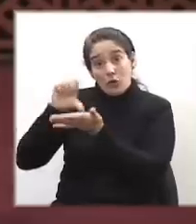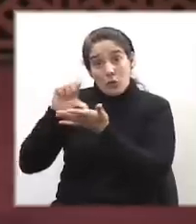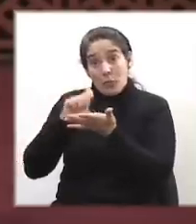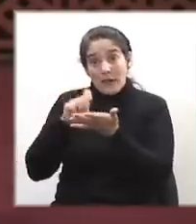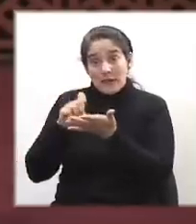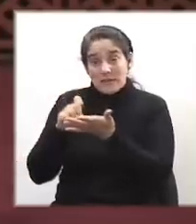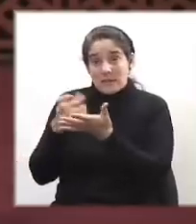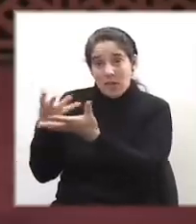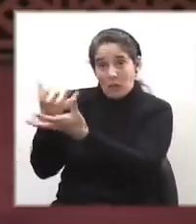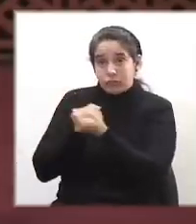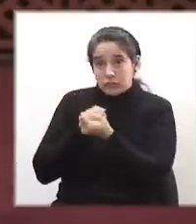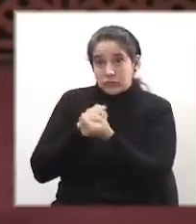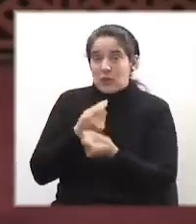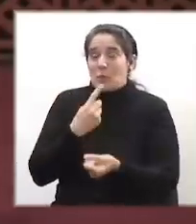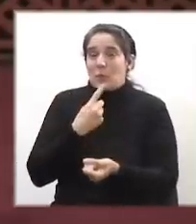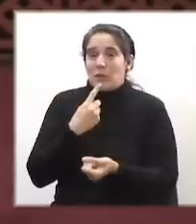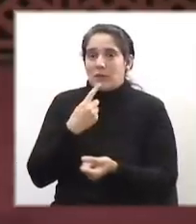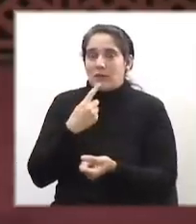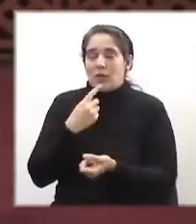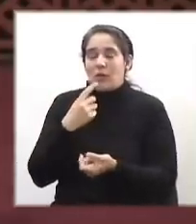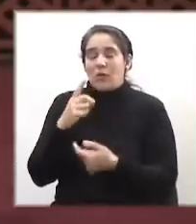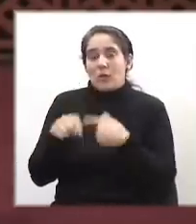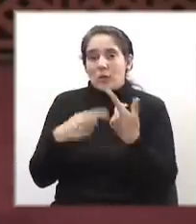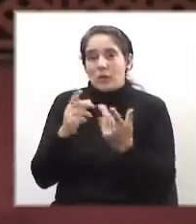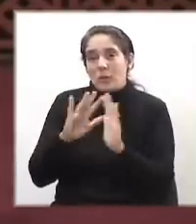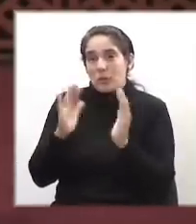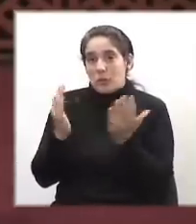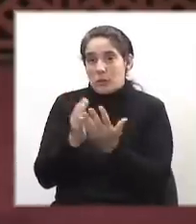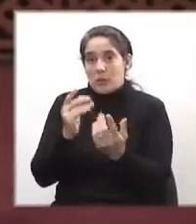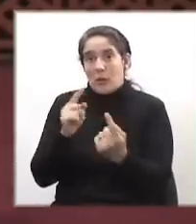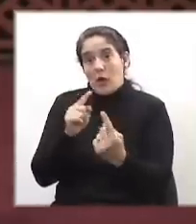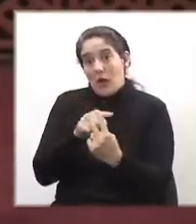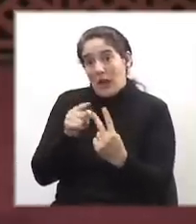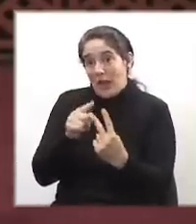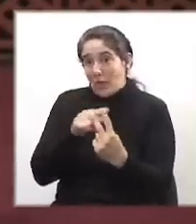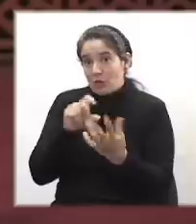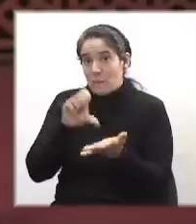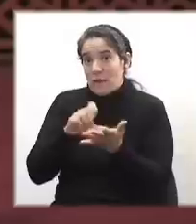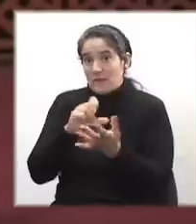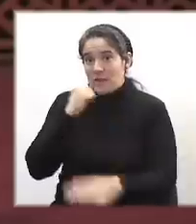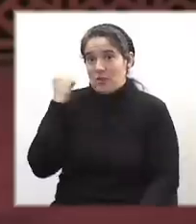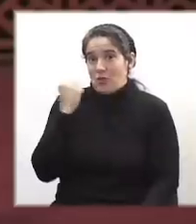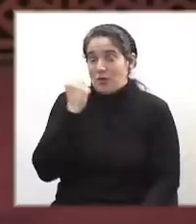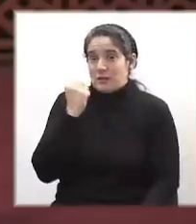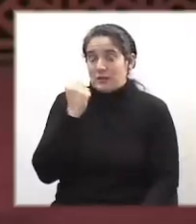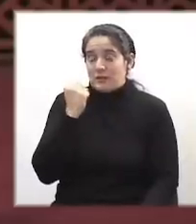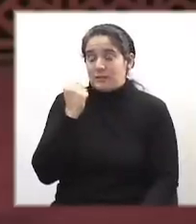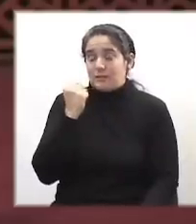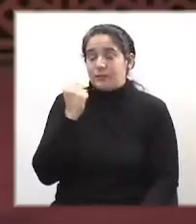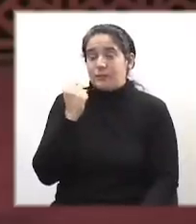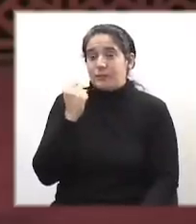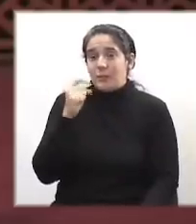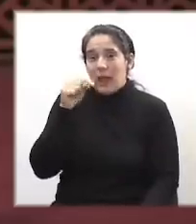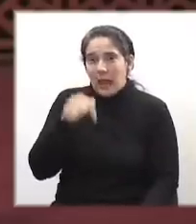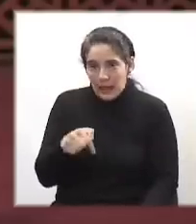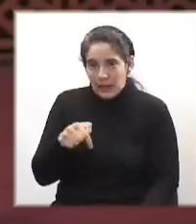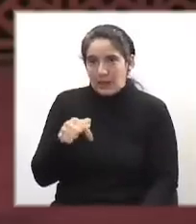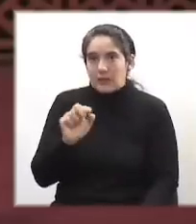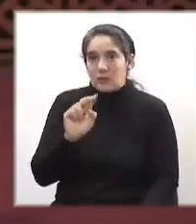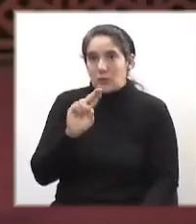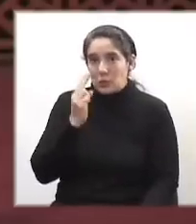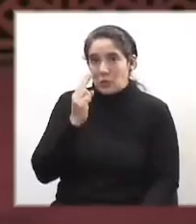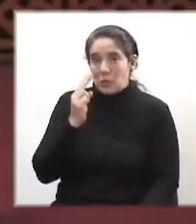enfrentamiento que a nivel global tenían las dos potencias protagónicas de la Guerra Fría. Acá existió